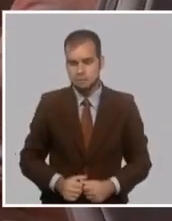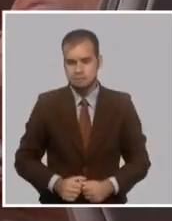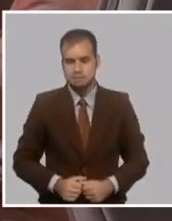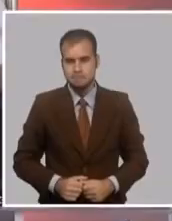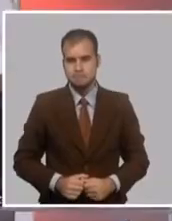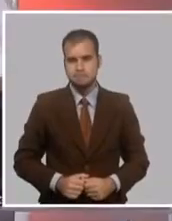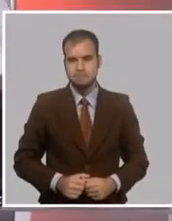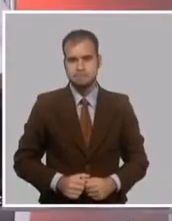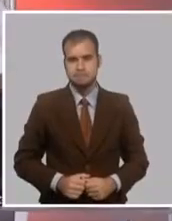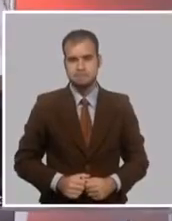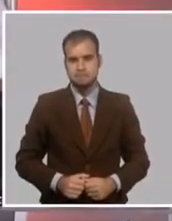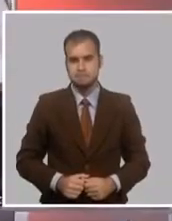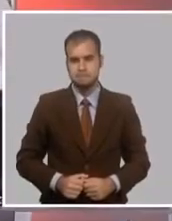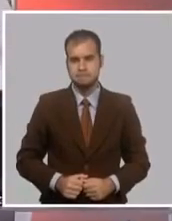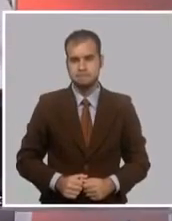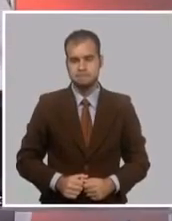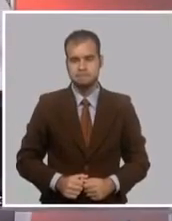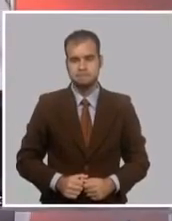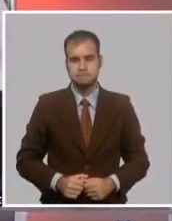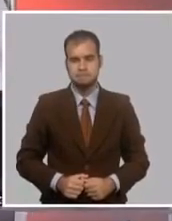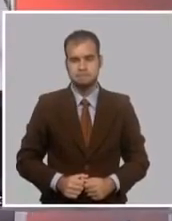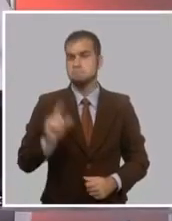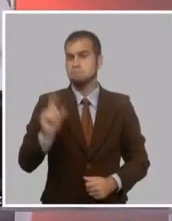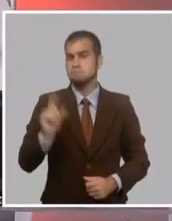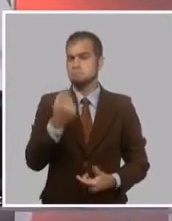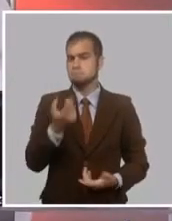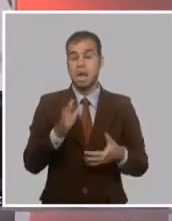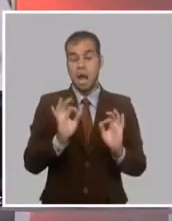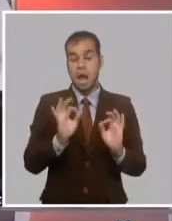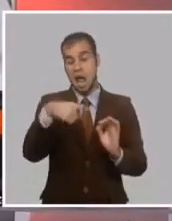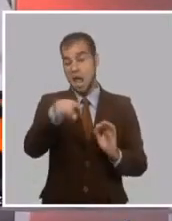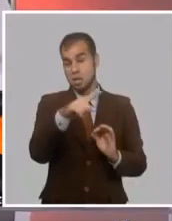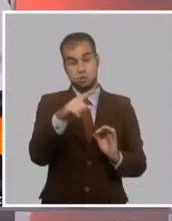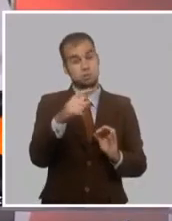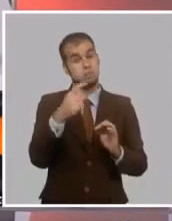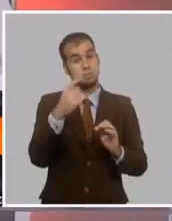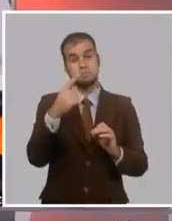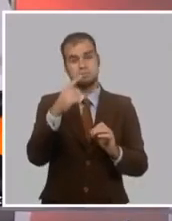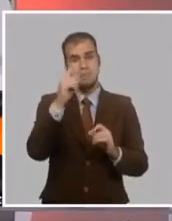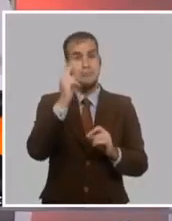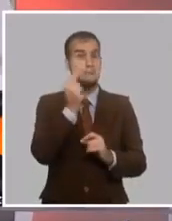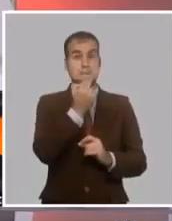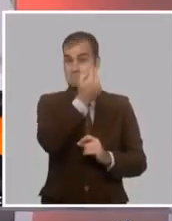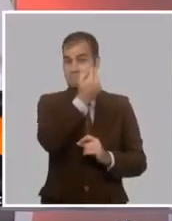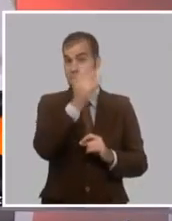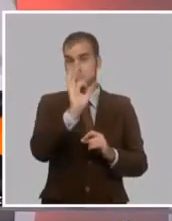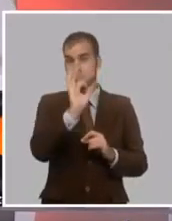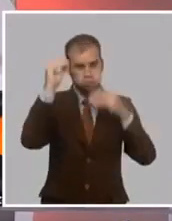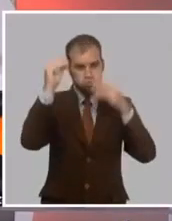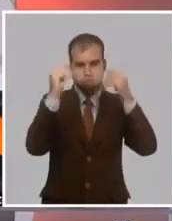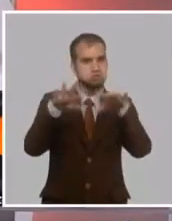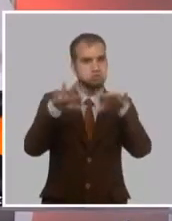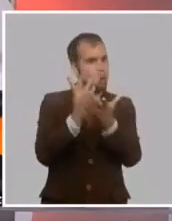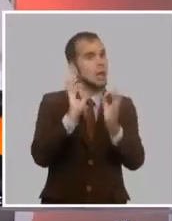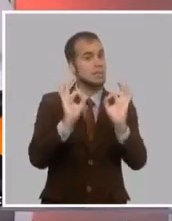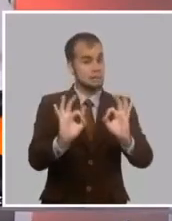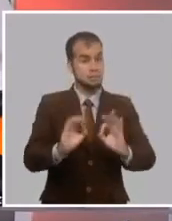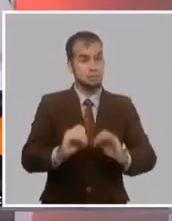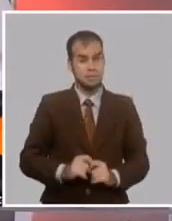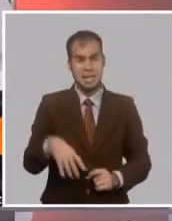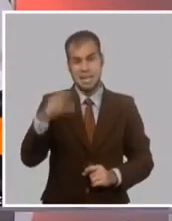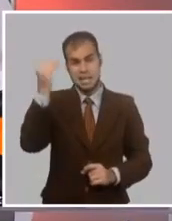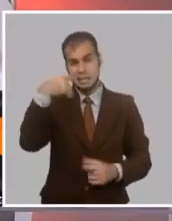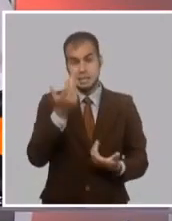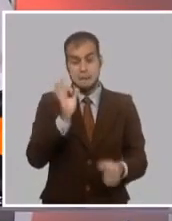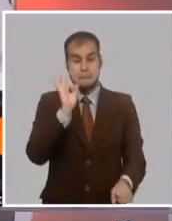Bueno, necesariamente este tenía que ser un tema y una preocupación central en Martí porque justamente la falta de una idea fue